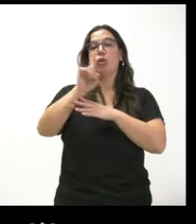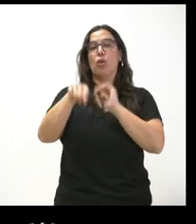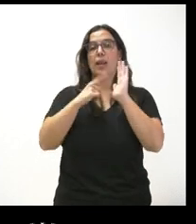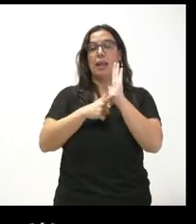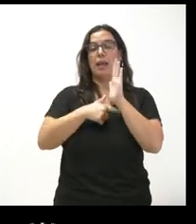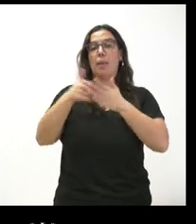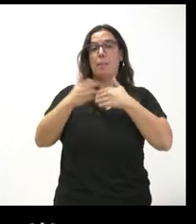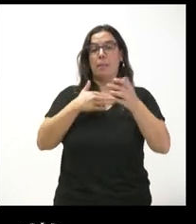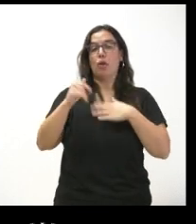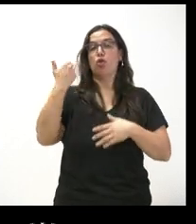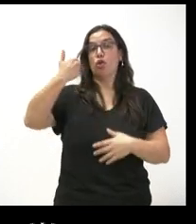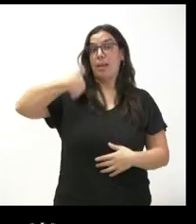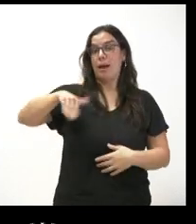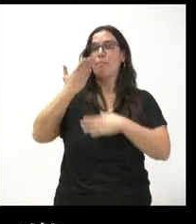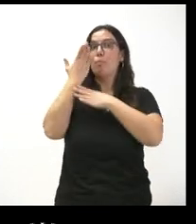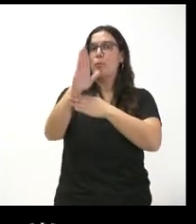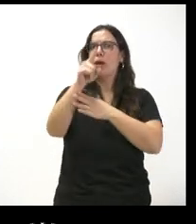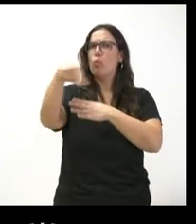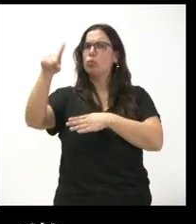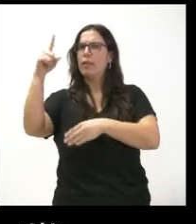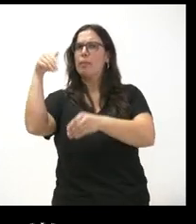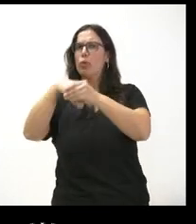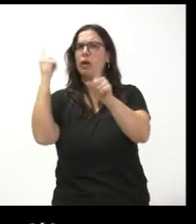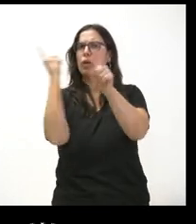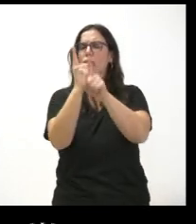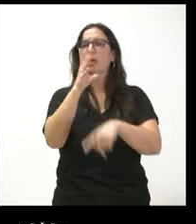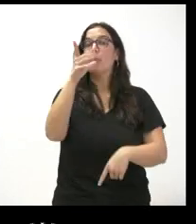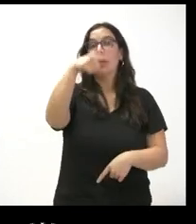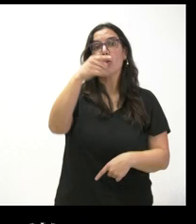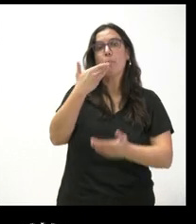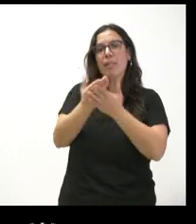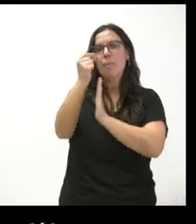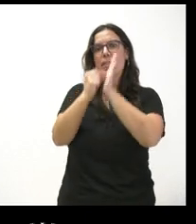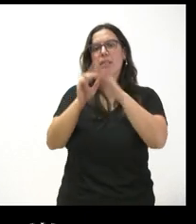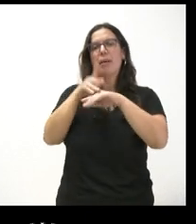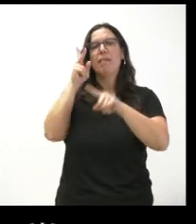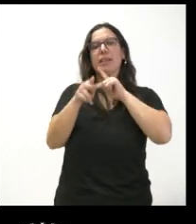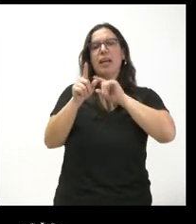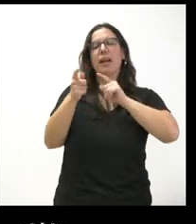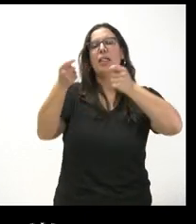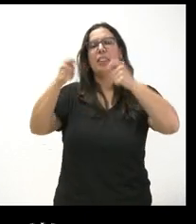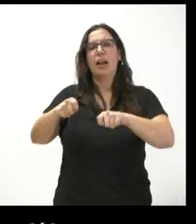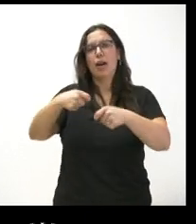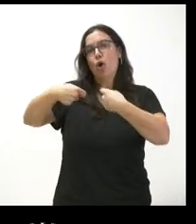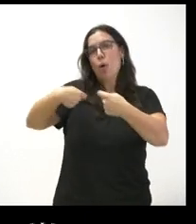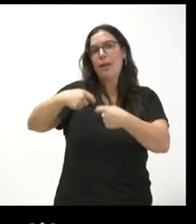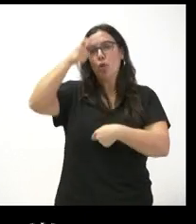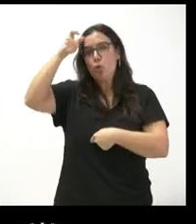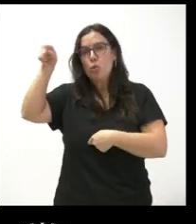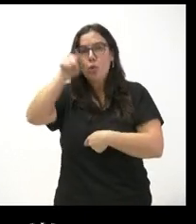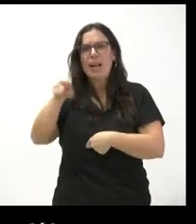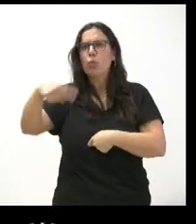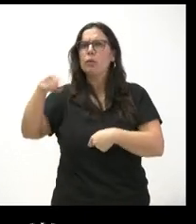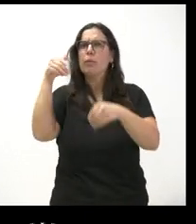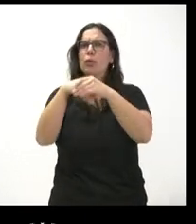por Soria por la por la que se pedían medidas para evitar el cierre de comercios rurales muchas gracias